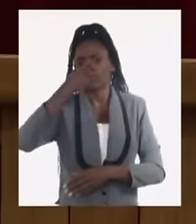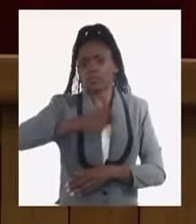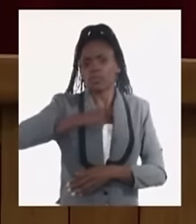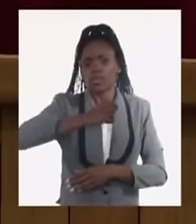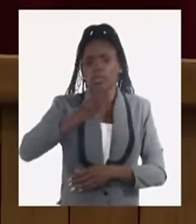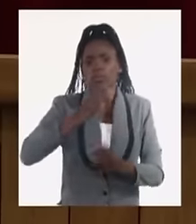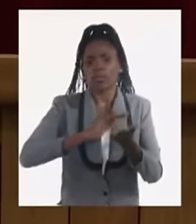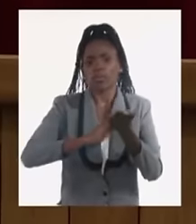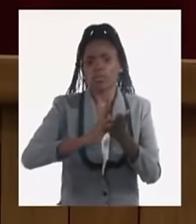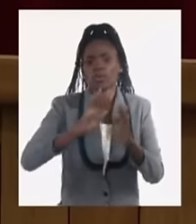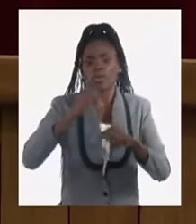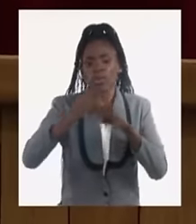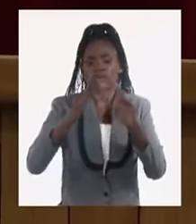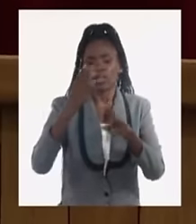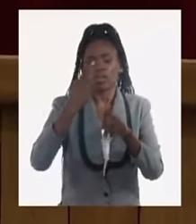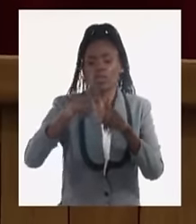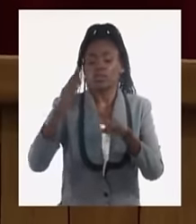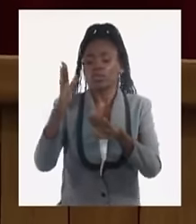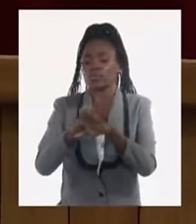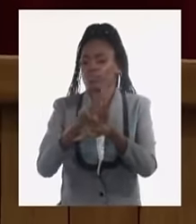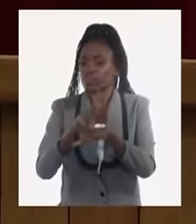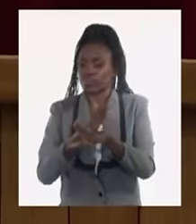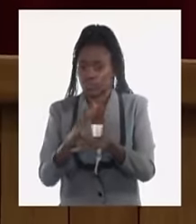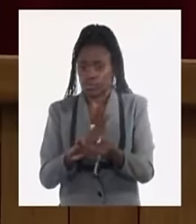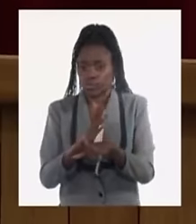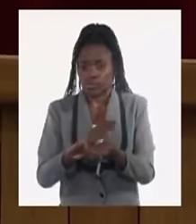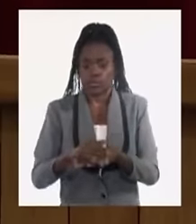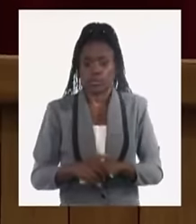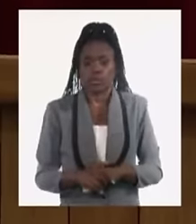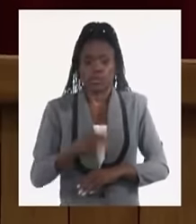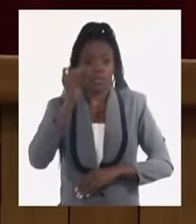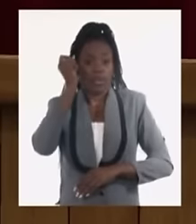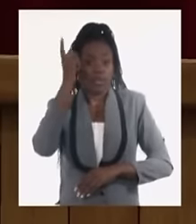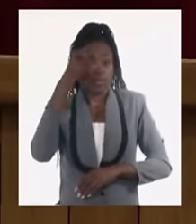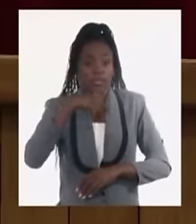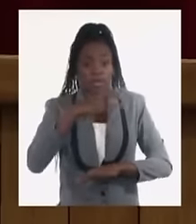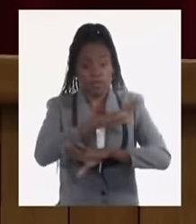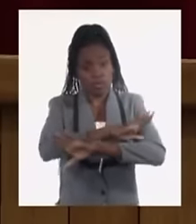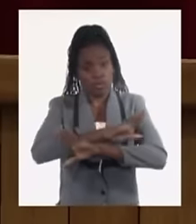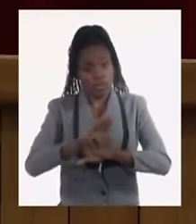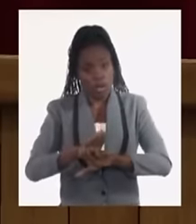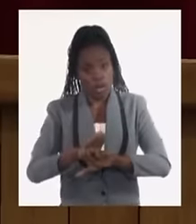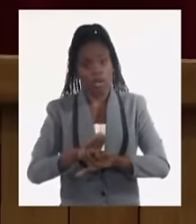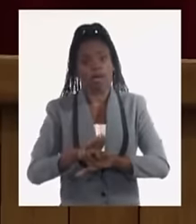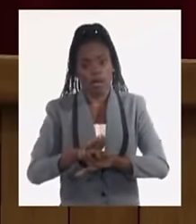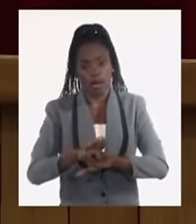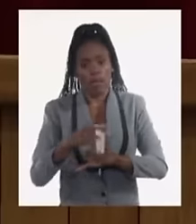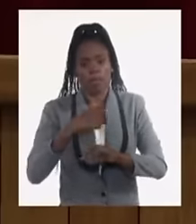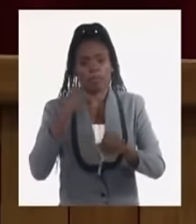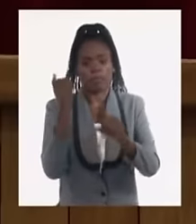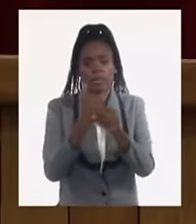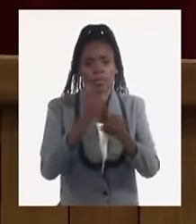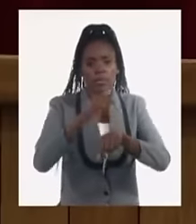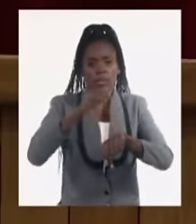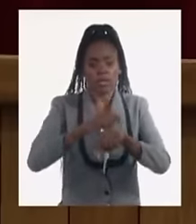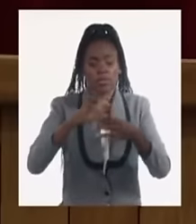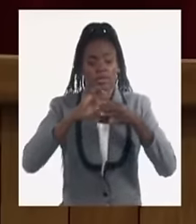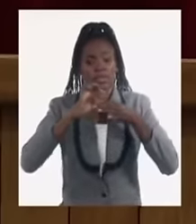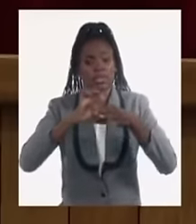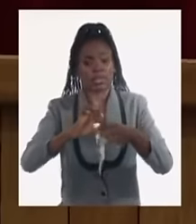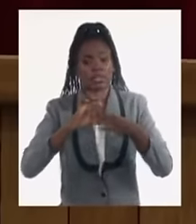nos permitan hacer cosas diferentes. Experiencia hemos tenido ya suficiente para trabajar en tiempos de crisis